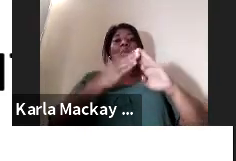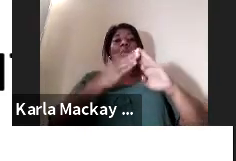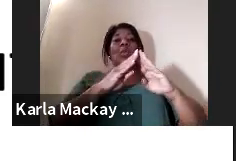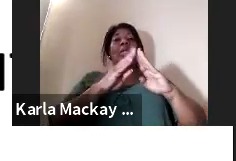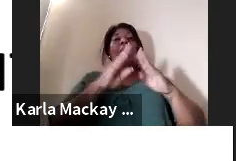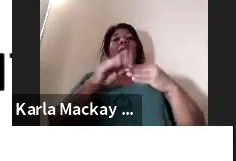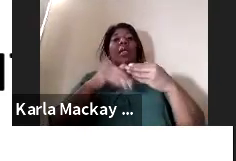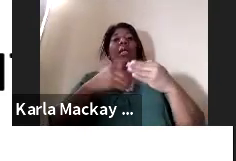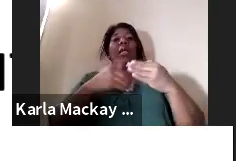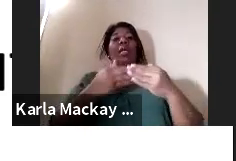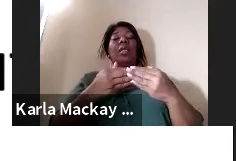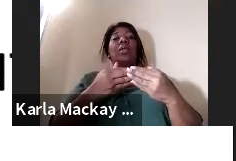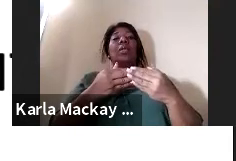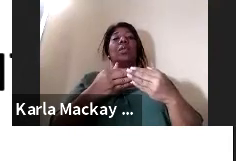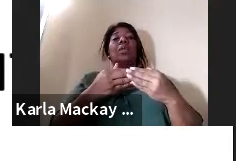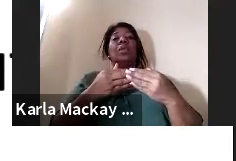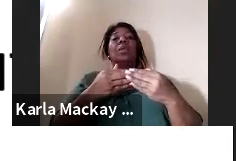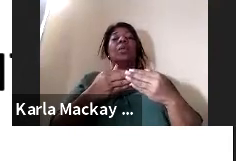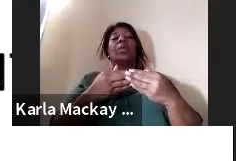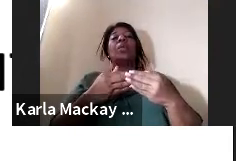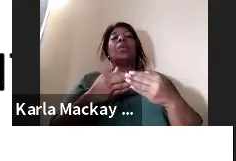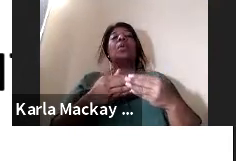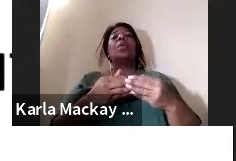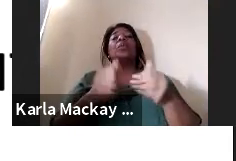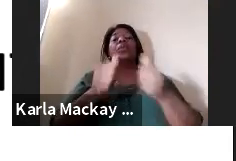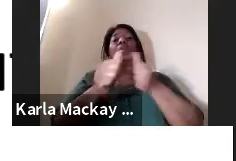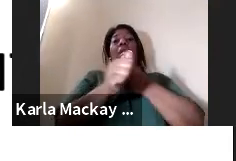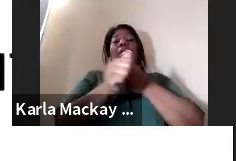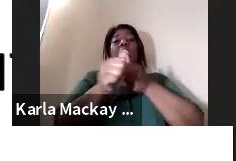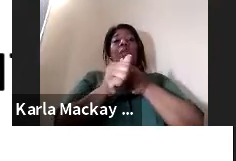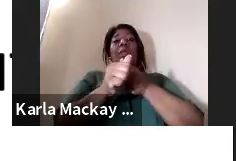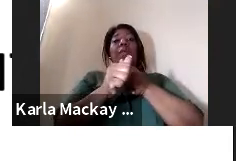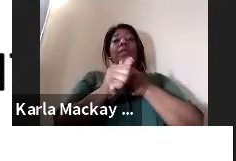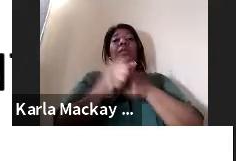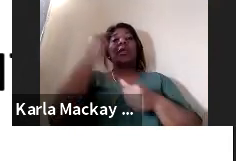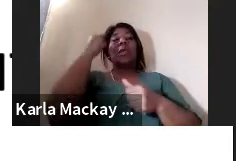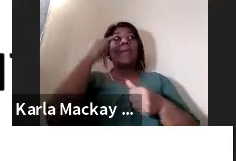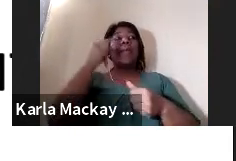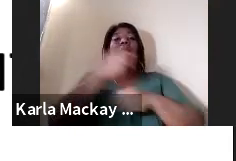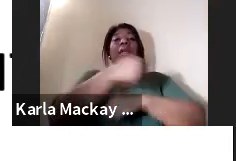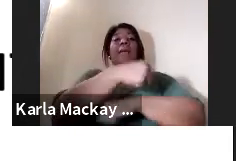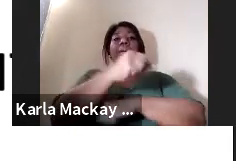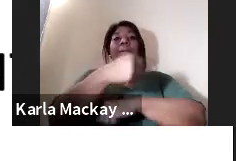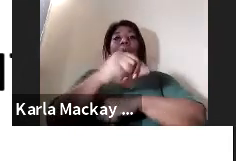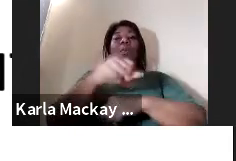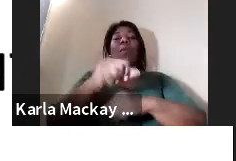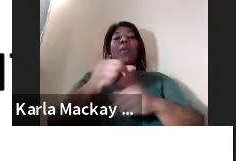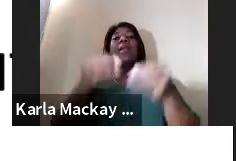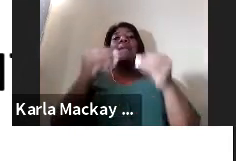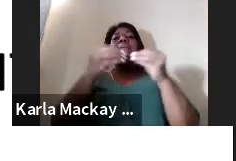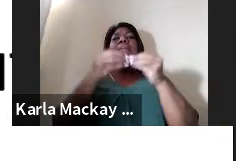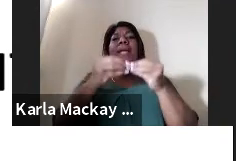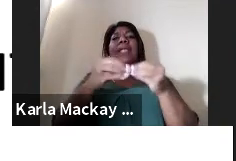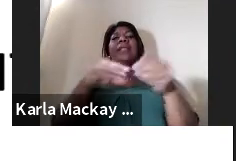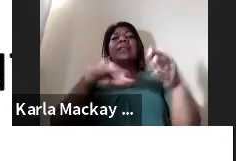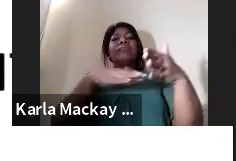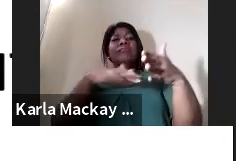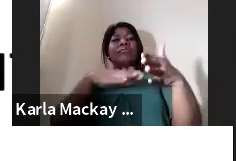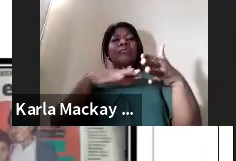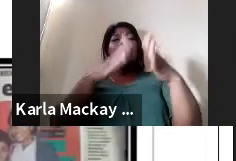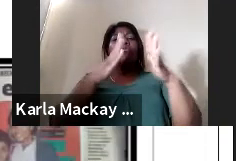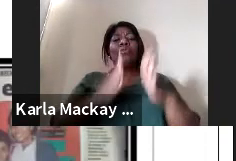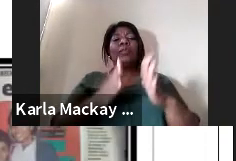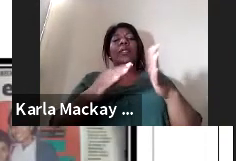la administración del planter y con la supervisora de la zona para promover este proceso de formación de la nueva investigación